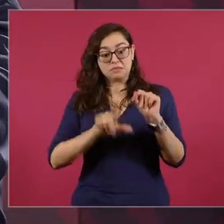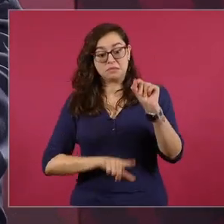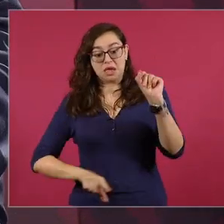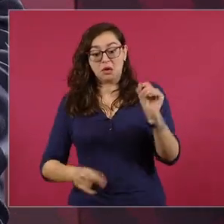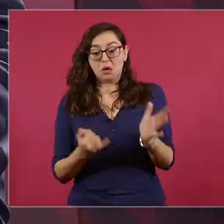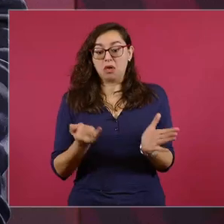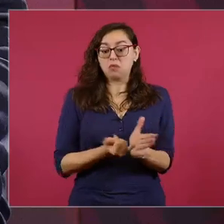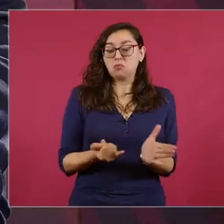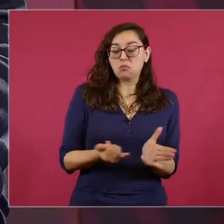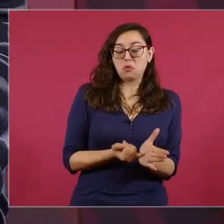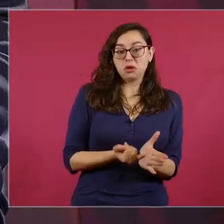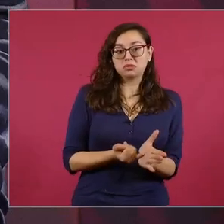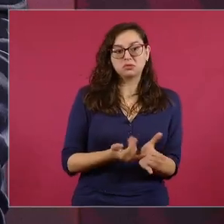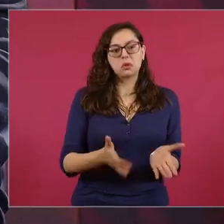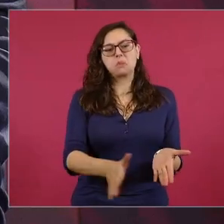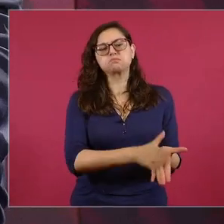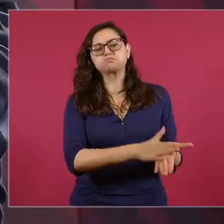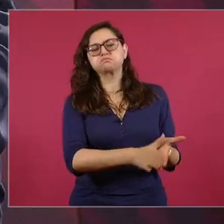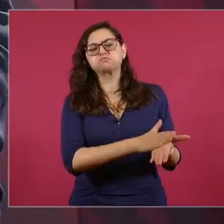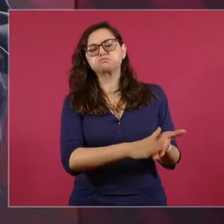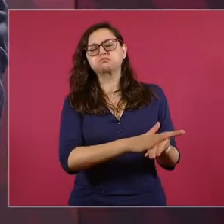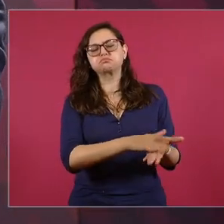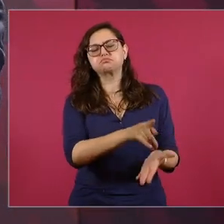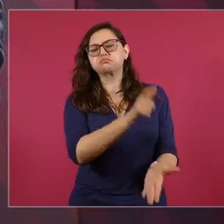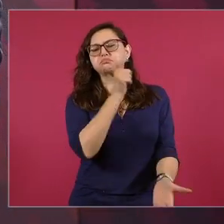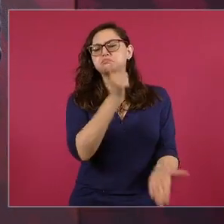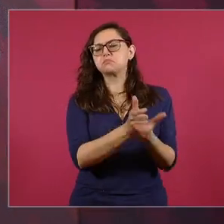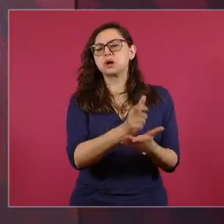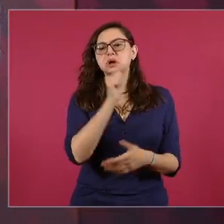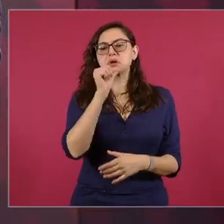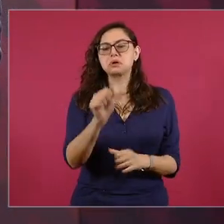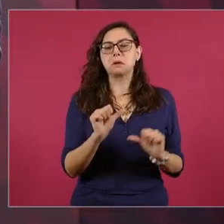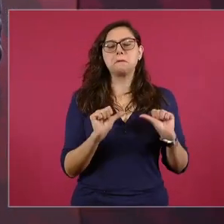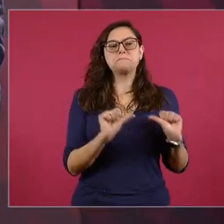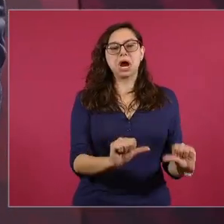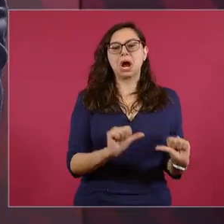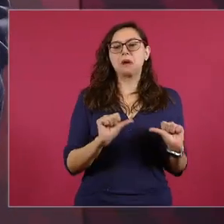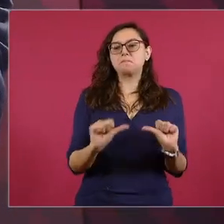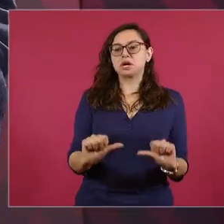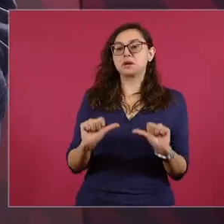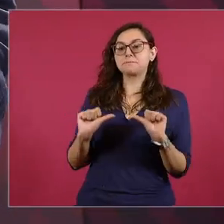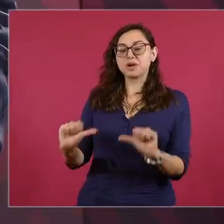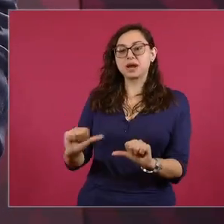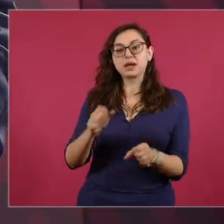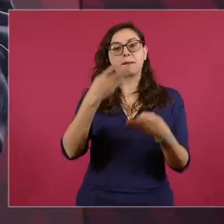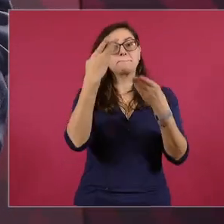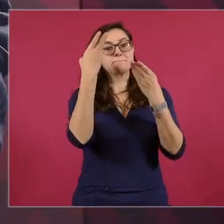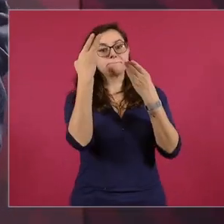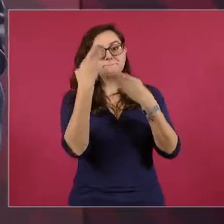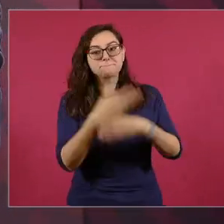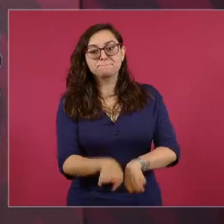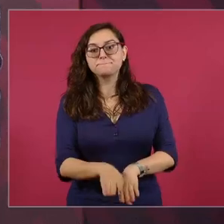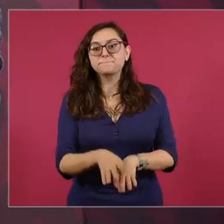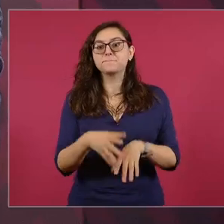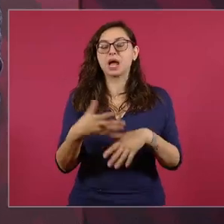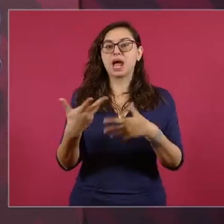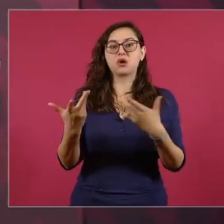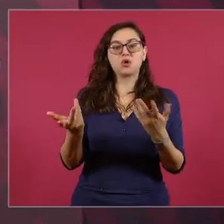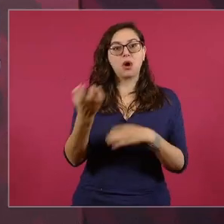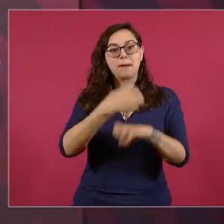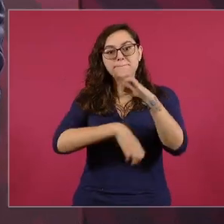las grandes empresas, a las grandes empresas, a las grandes corporaciones económicas